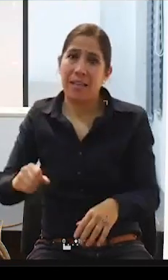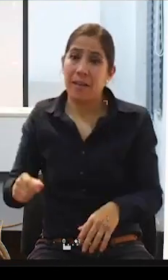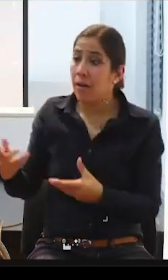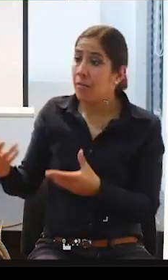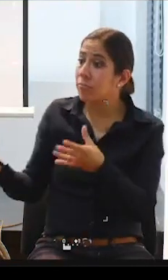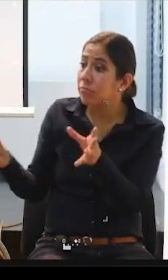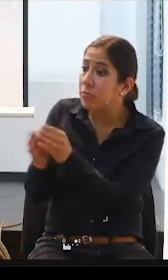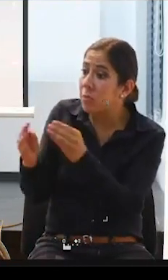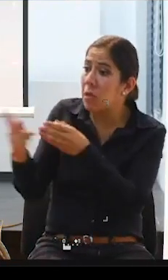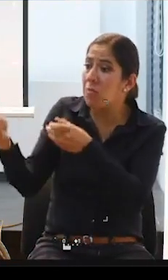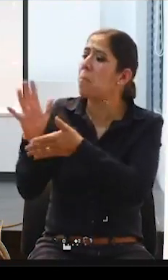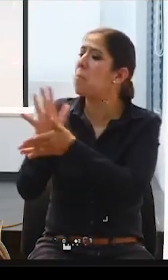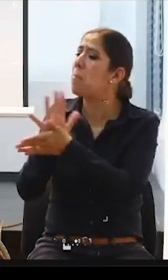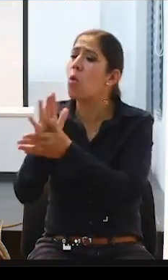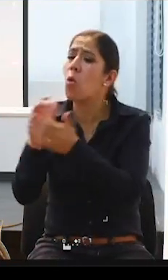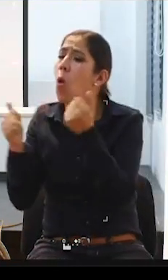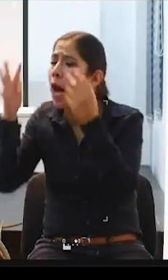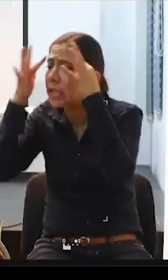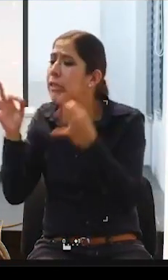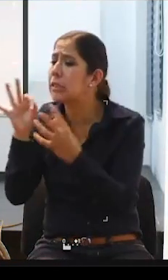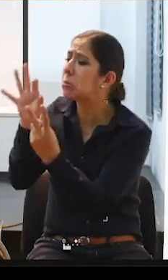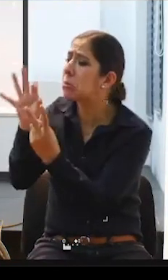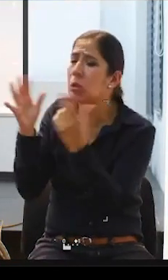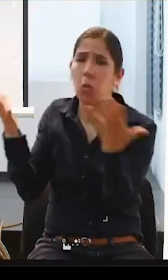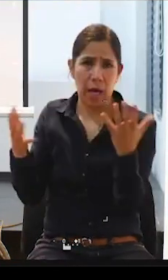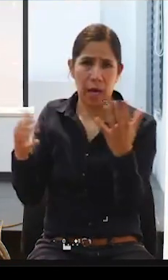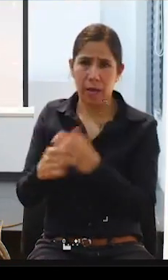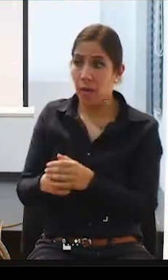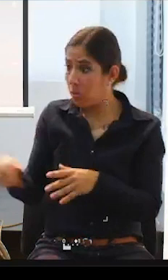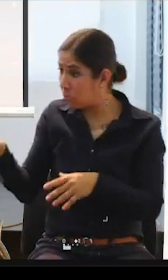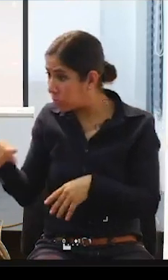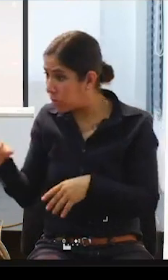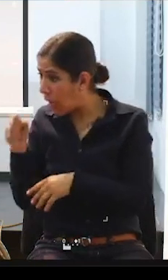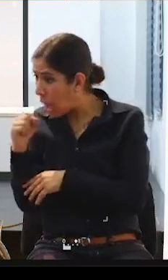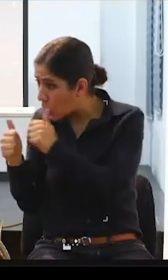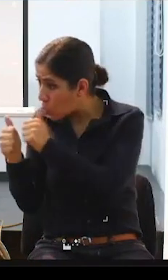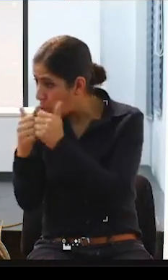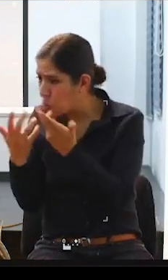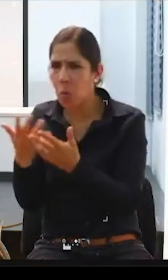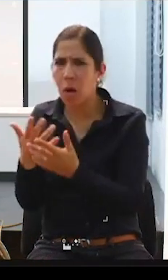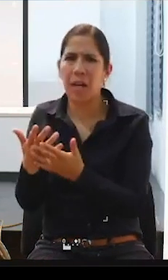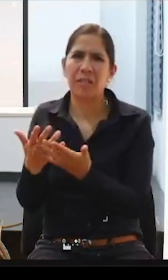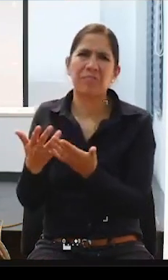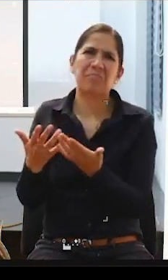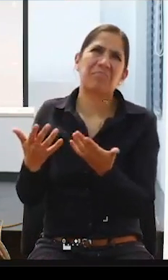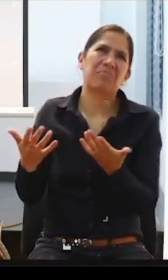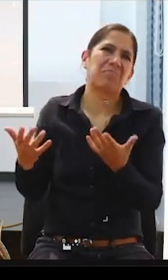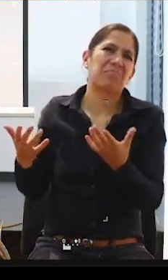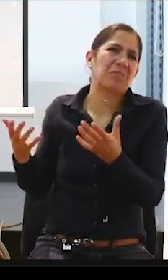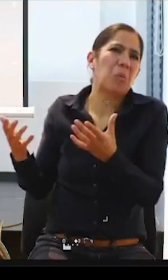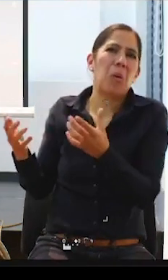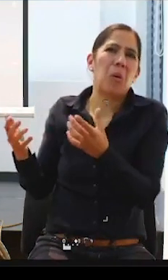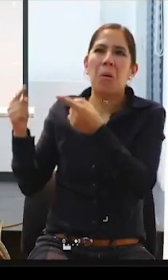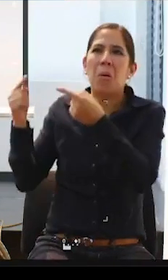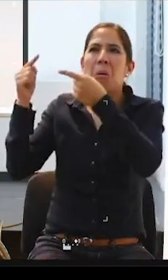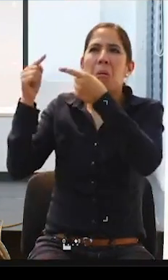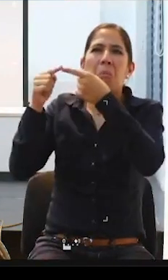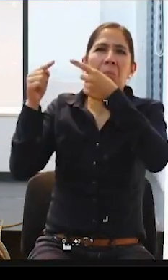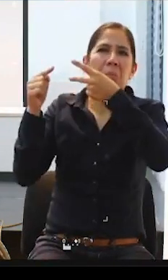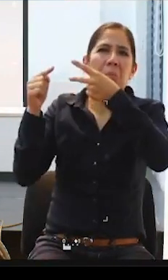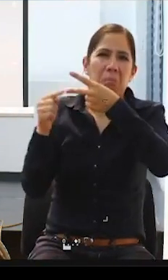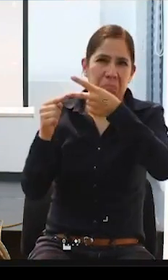¿a dónde vamos? ¿A tomar un helado o a darle comer a las palomitas? No. No. Se